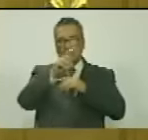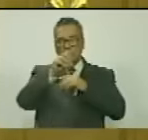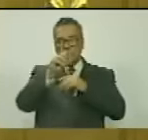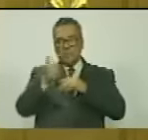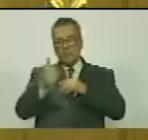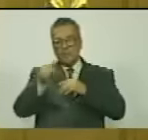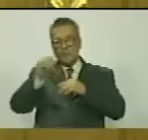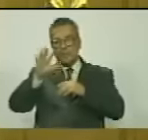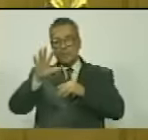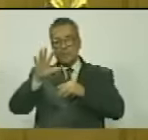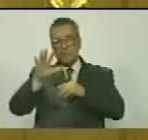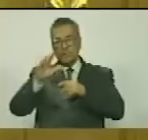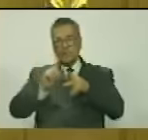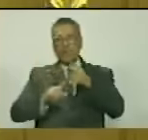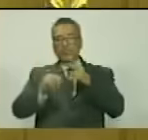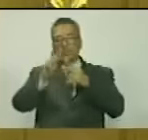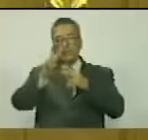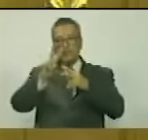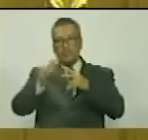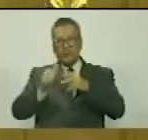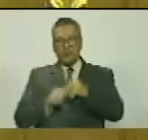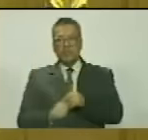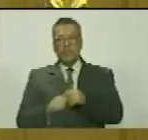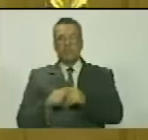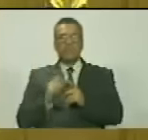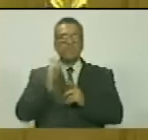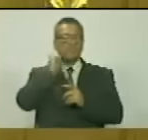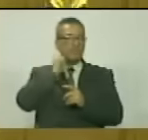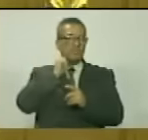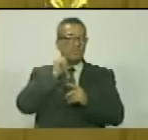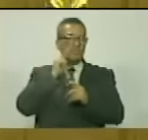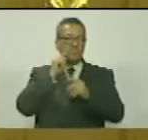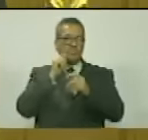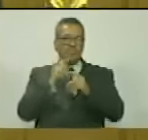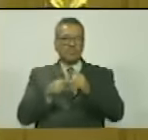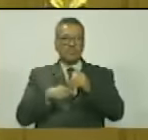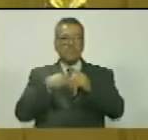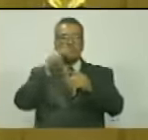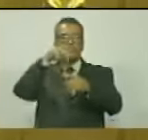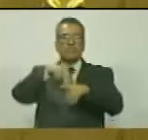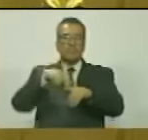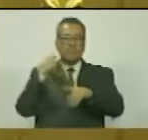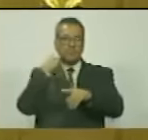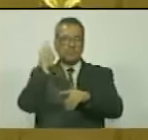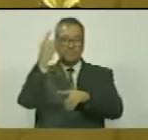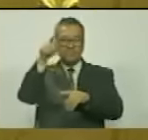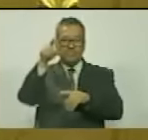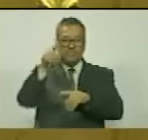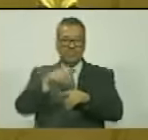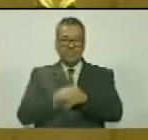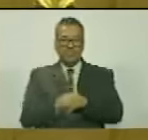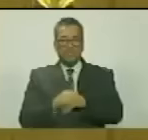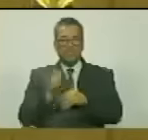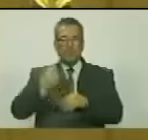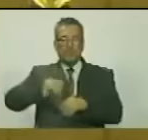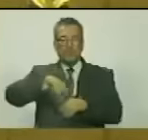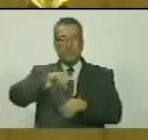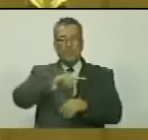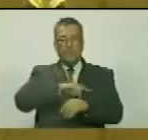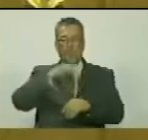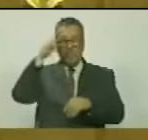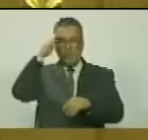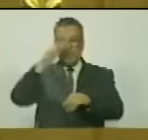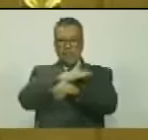décimo segundo aniversario del salto a la inmortalidad de nuestro